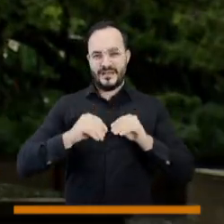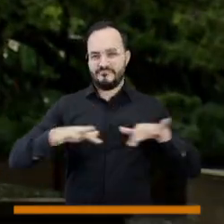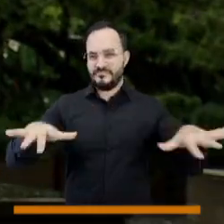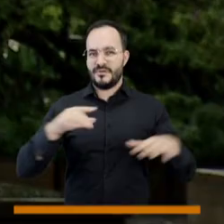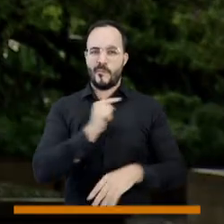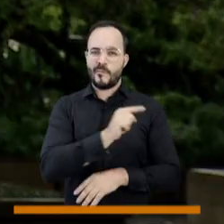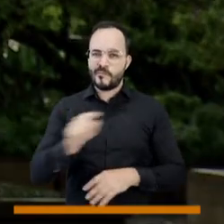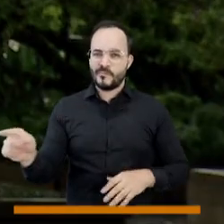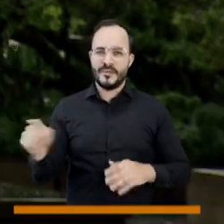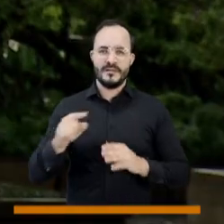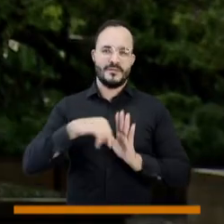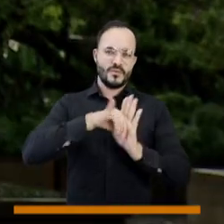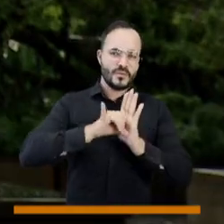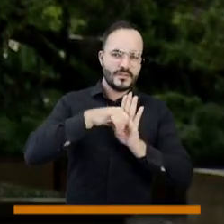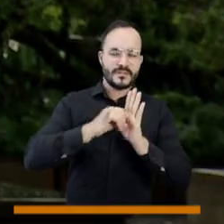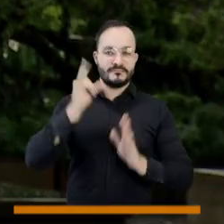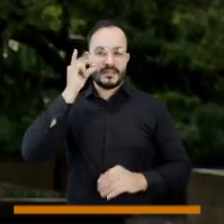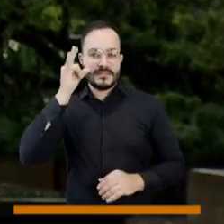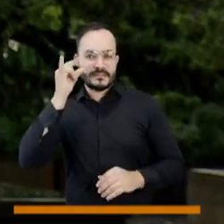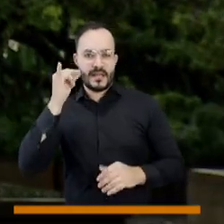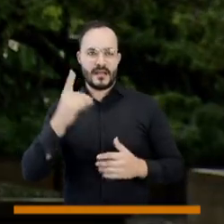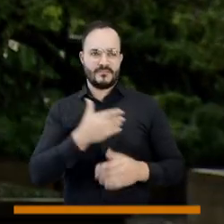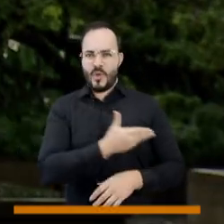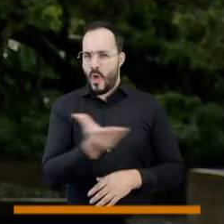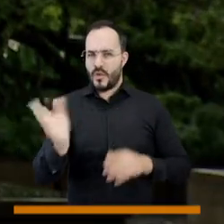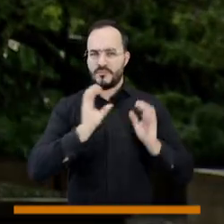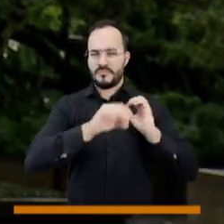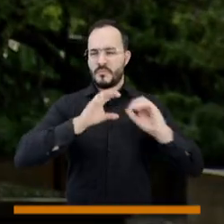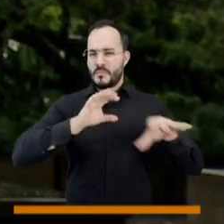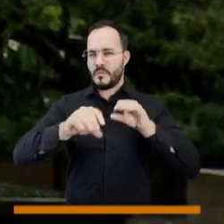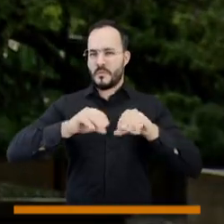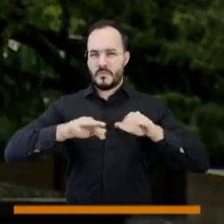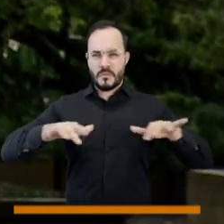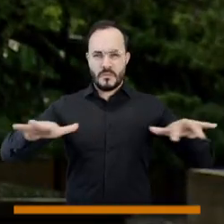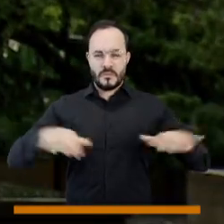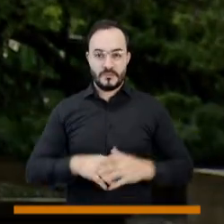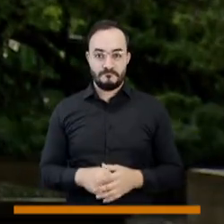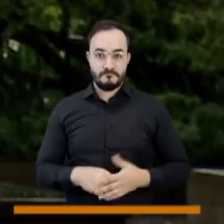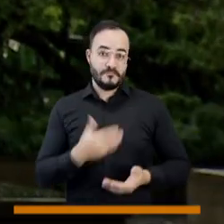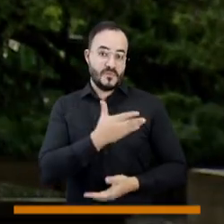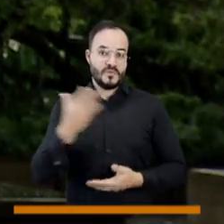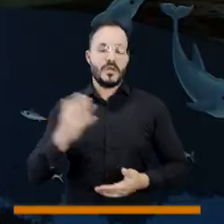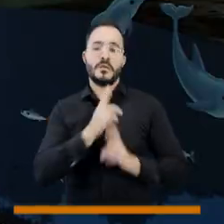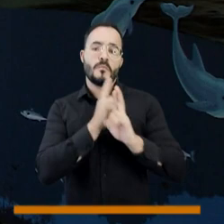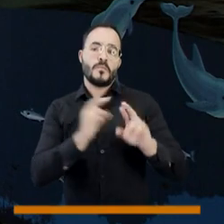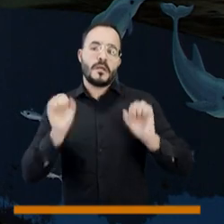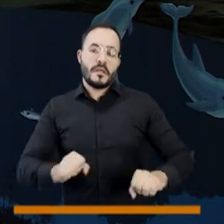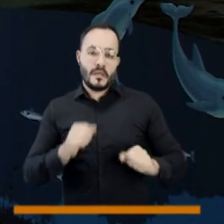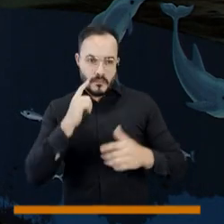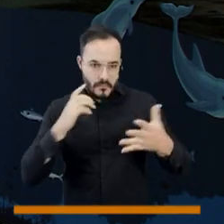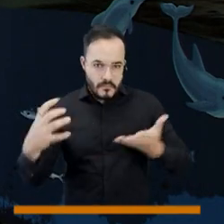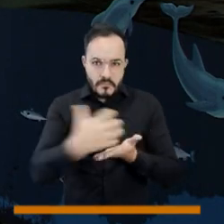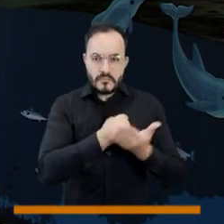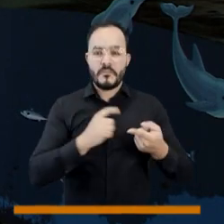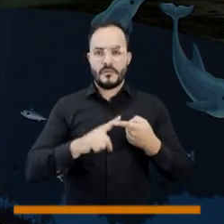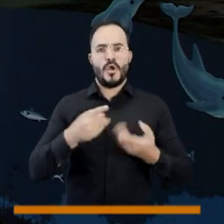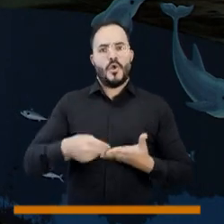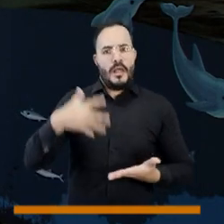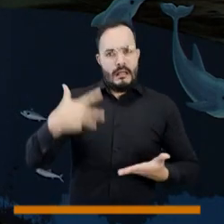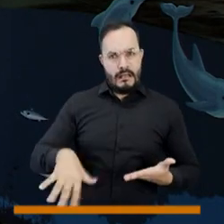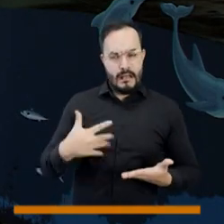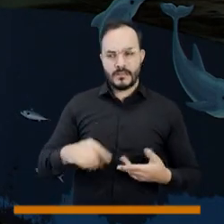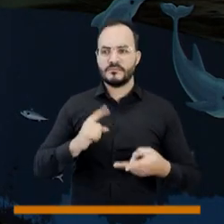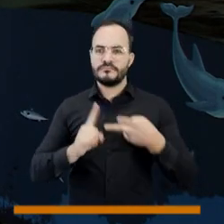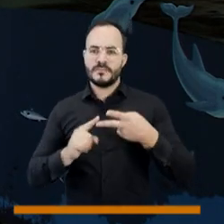Twitter, en Instagram, del Consejo de la Ciudad, son A, sí, me parece que está muy costoso, B,